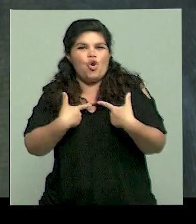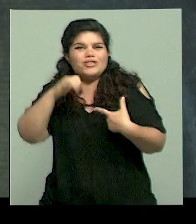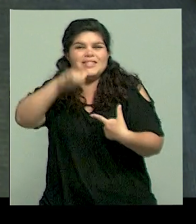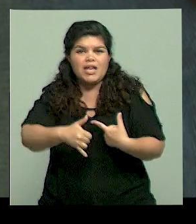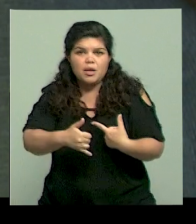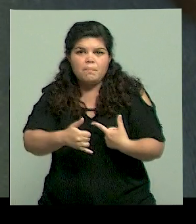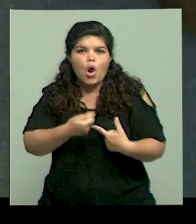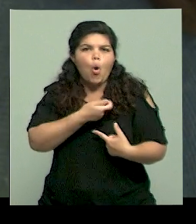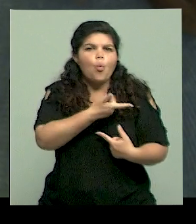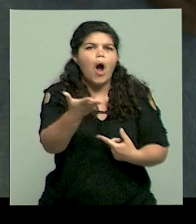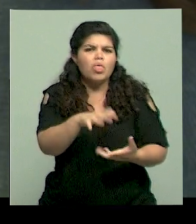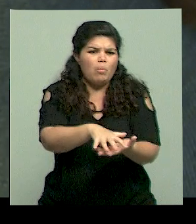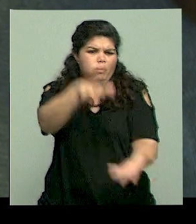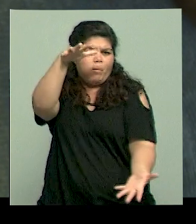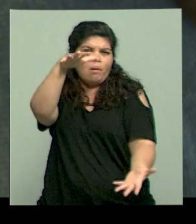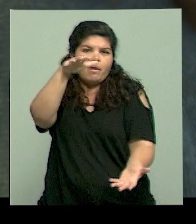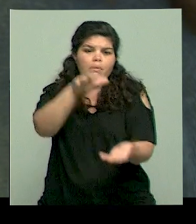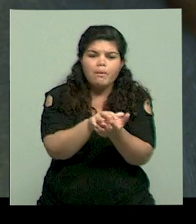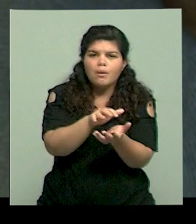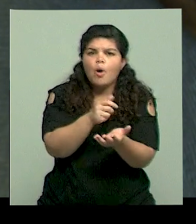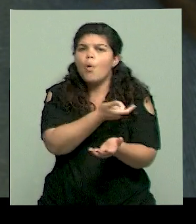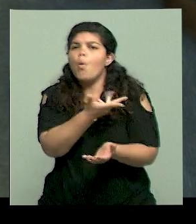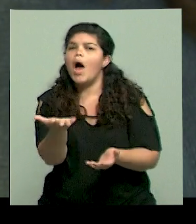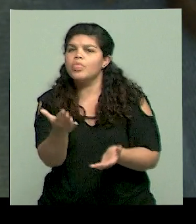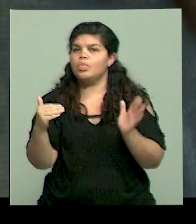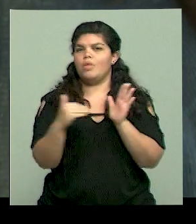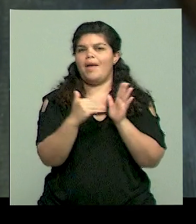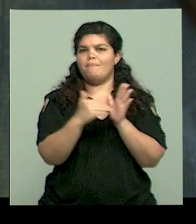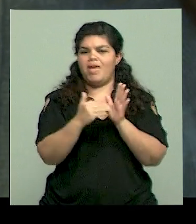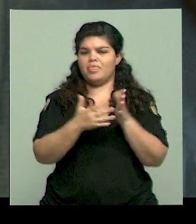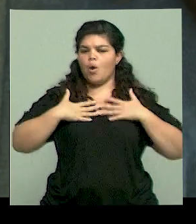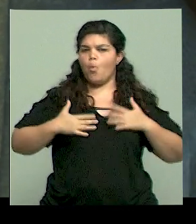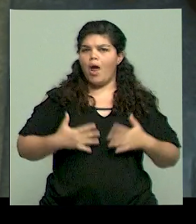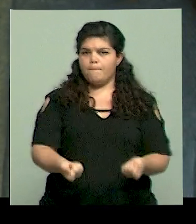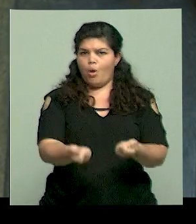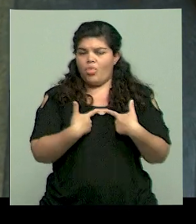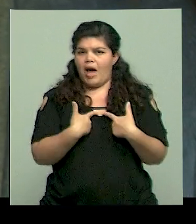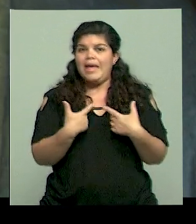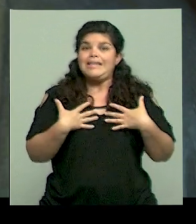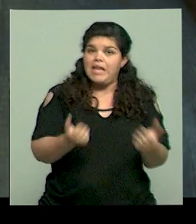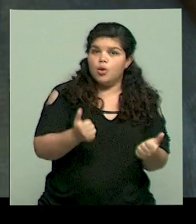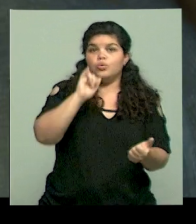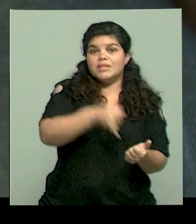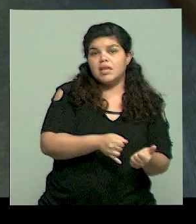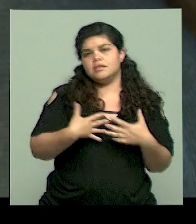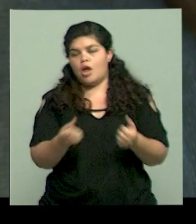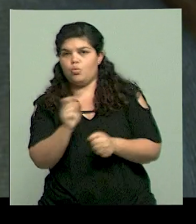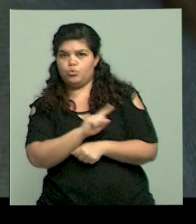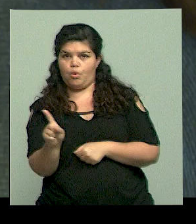hay gente que te dice, no, yo como re bien. Yo, hay días que me alimento solo a fruta y me como un kilo de frutas.